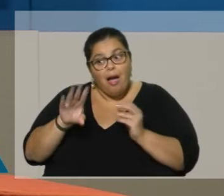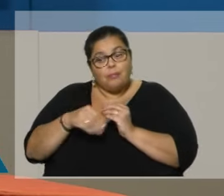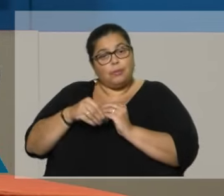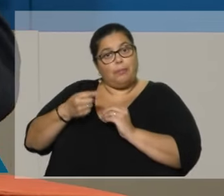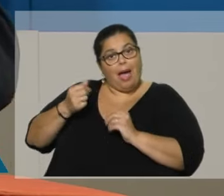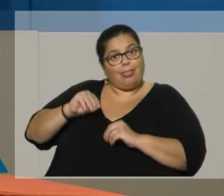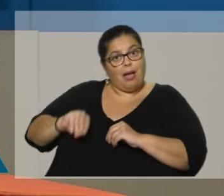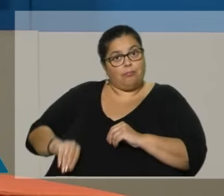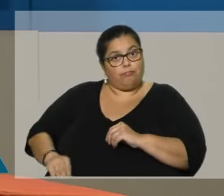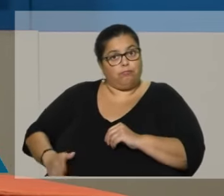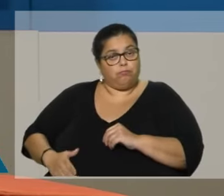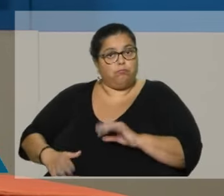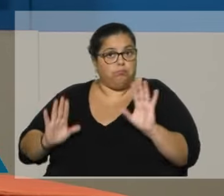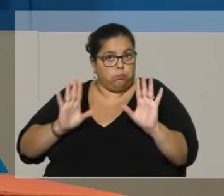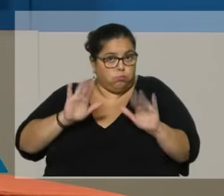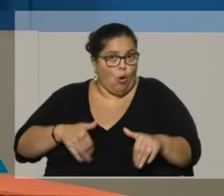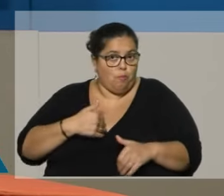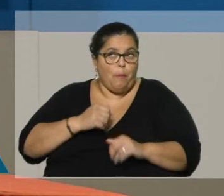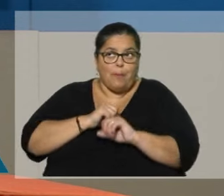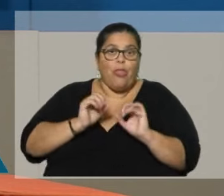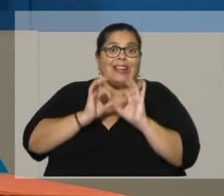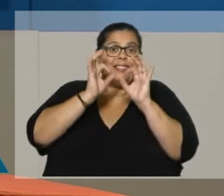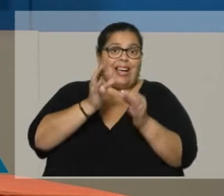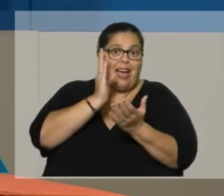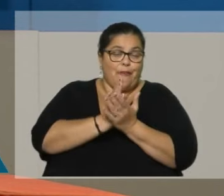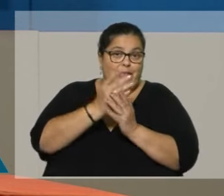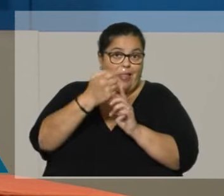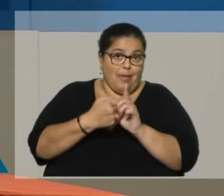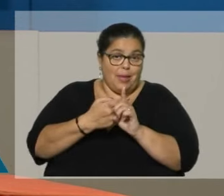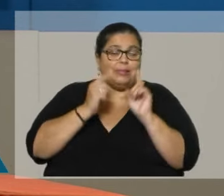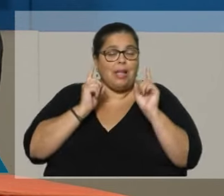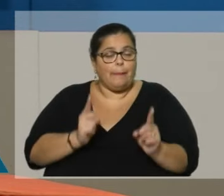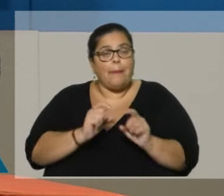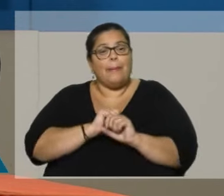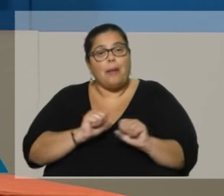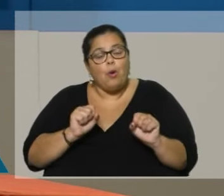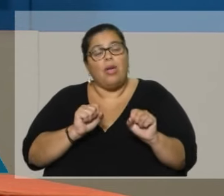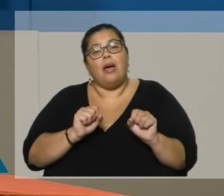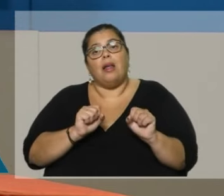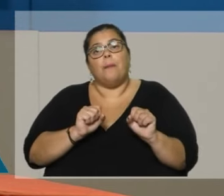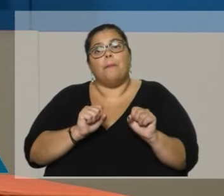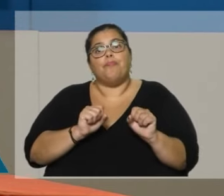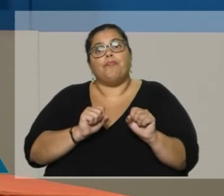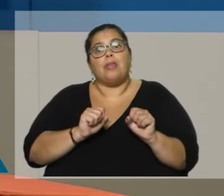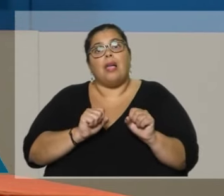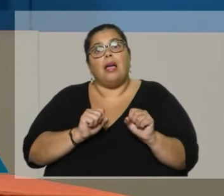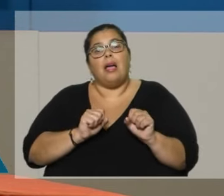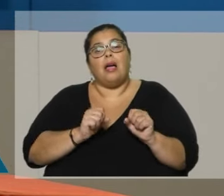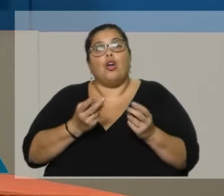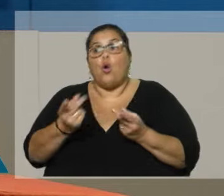del que disponer. Primero, para poder llegar a fin de mes. Y segundo, para poder realizar un mayor consumo.